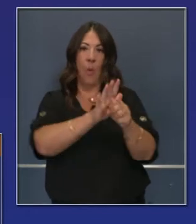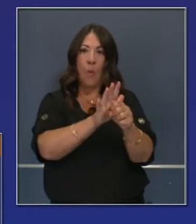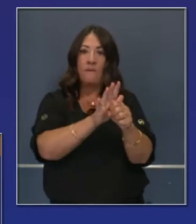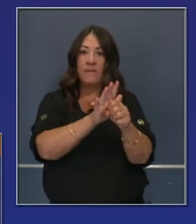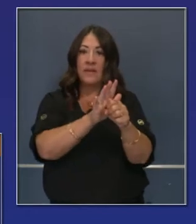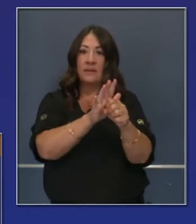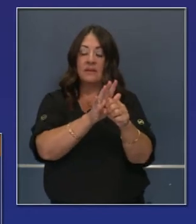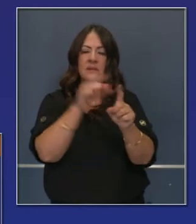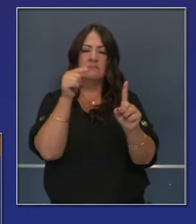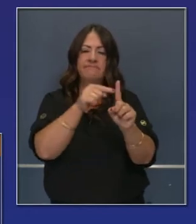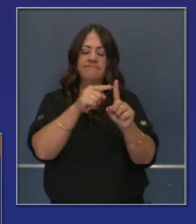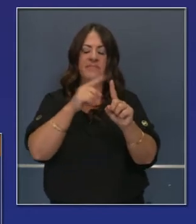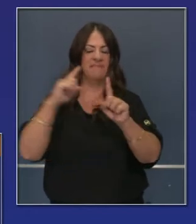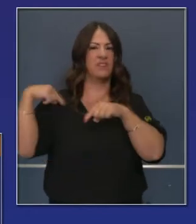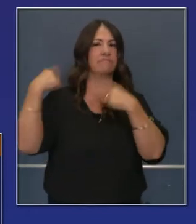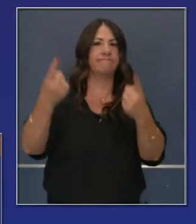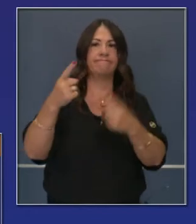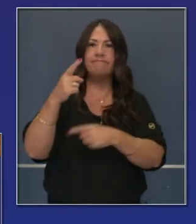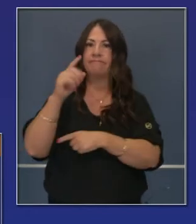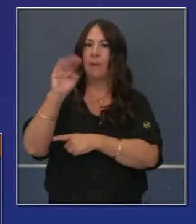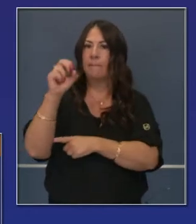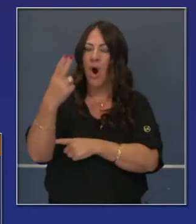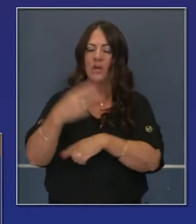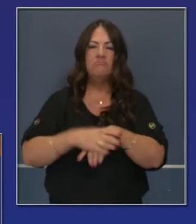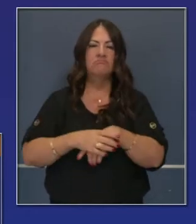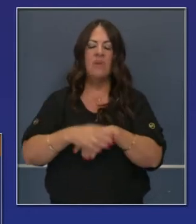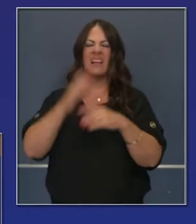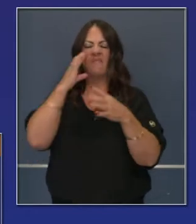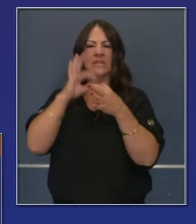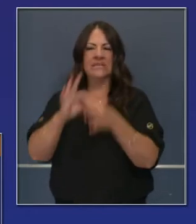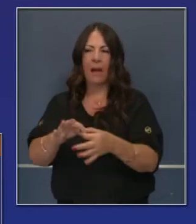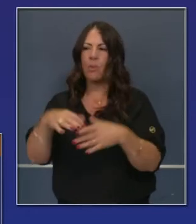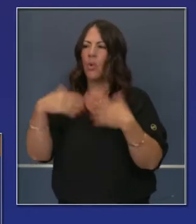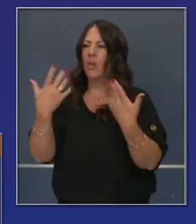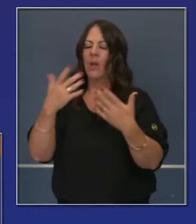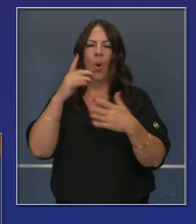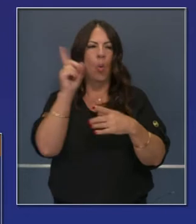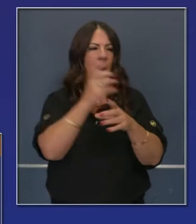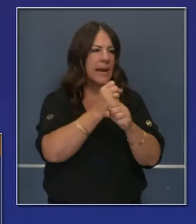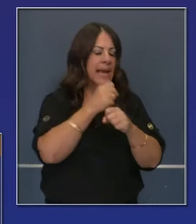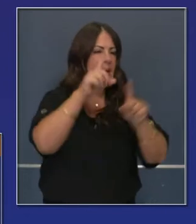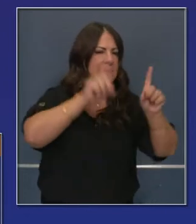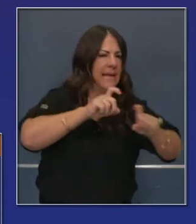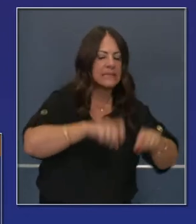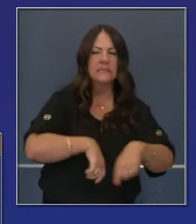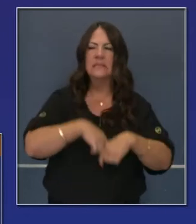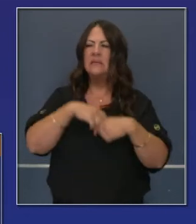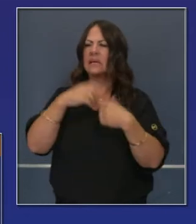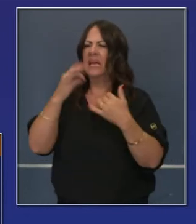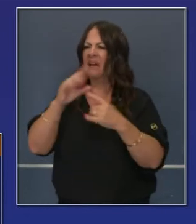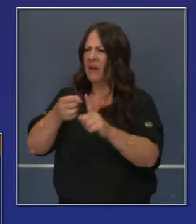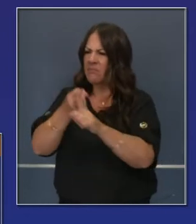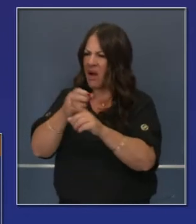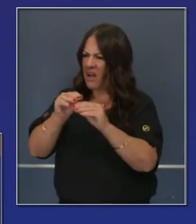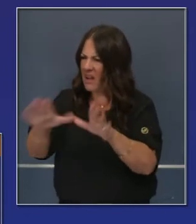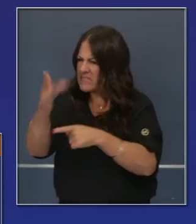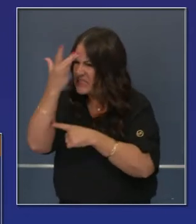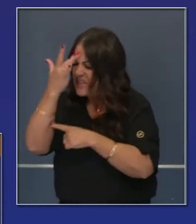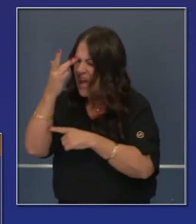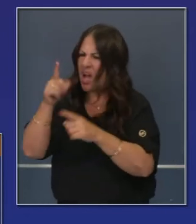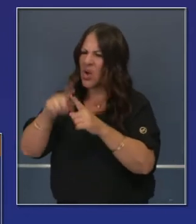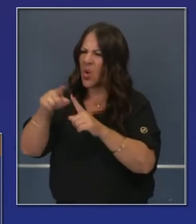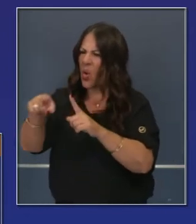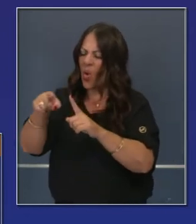impuestos ante nosotros con la pandemia del COVID. Las máscaras,